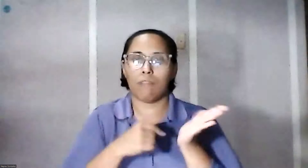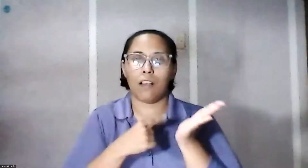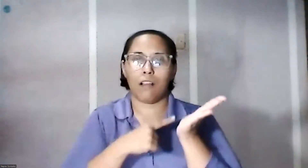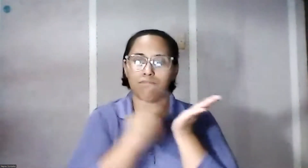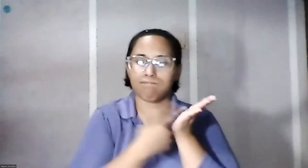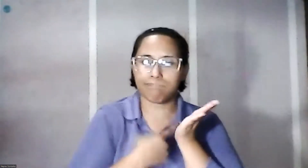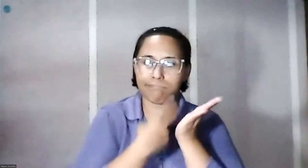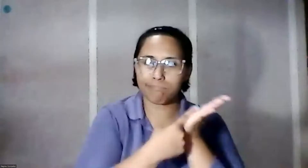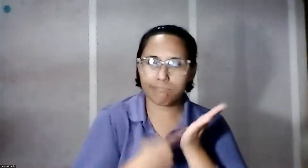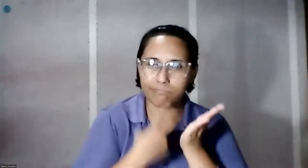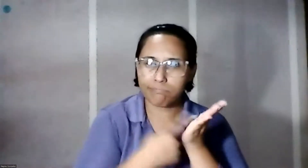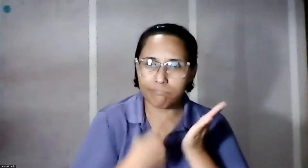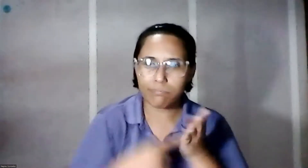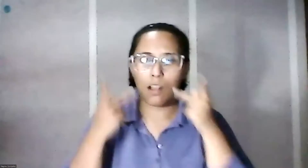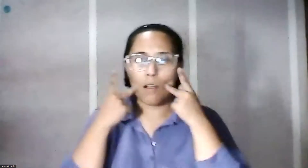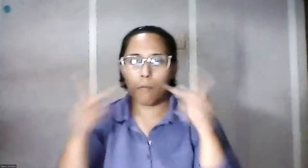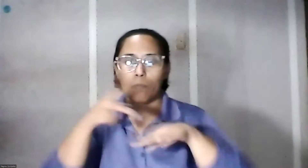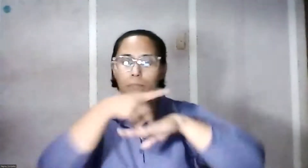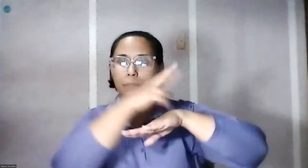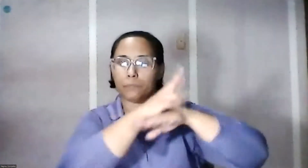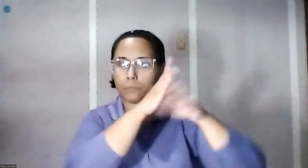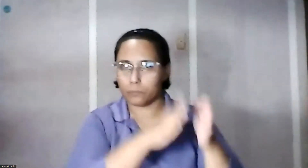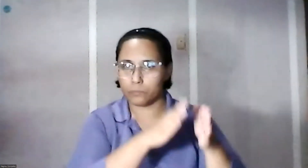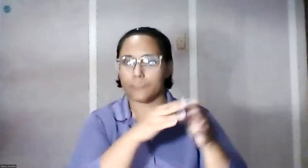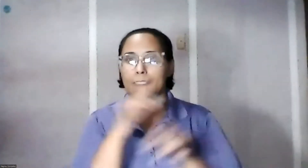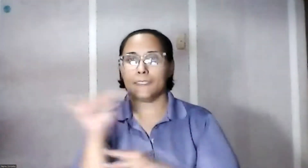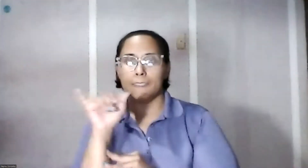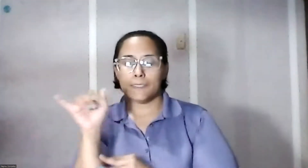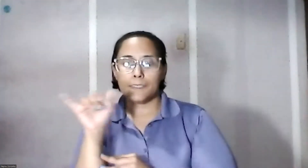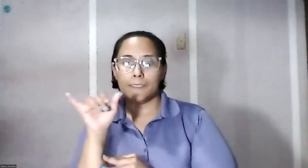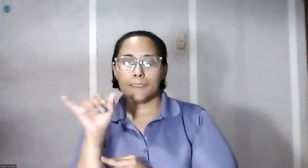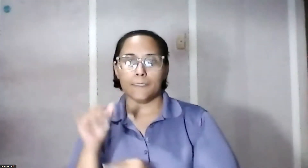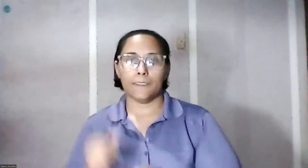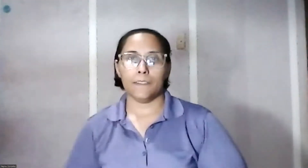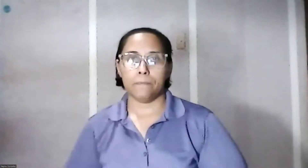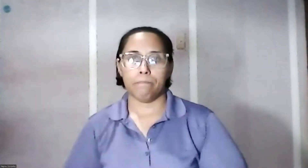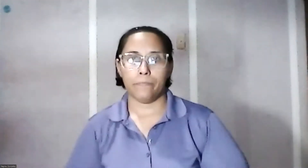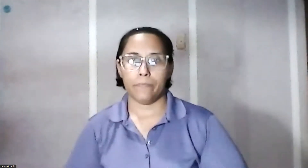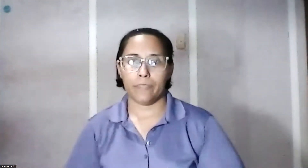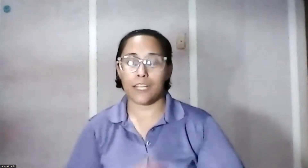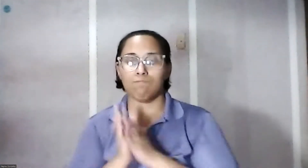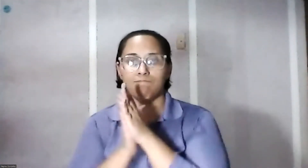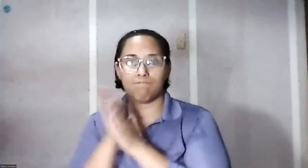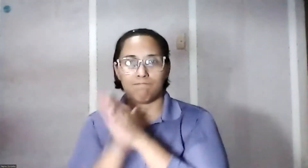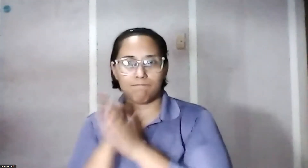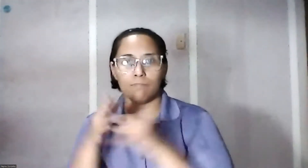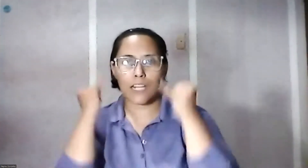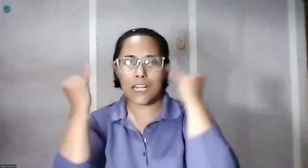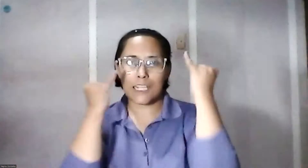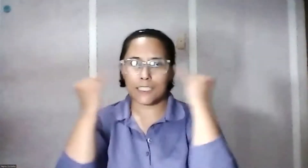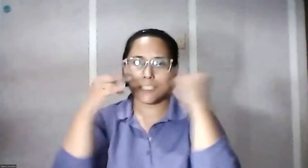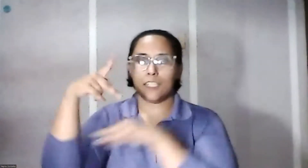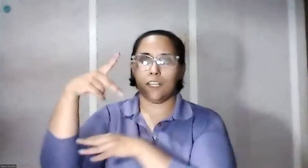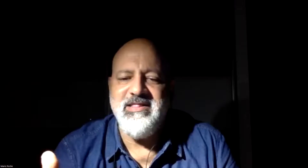pública puertorriqueña. También es muy interesante la idea del podcast